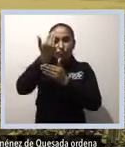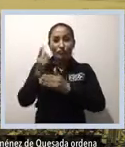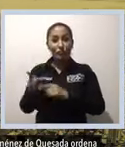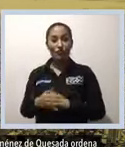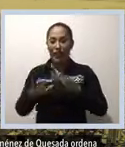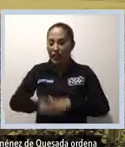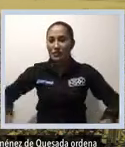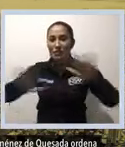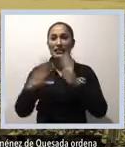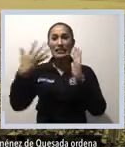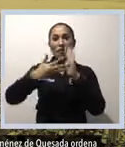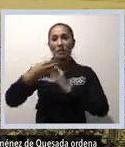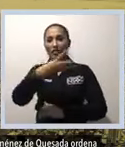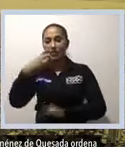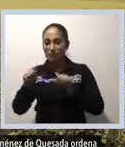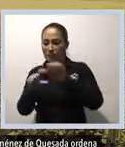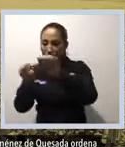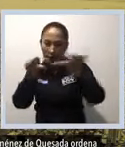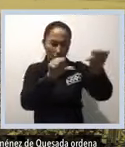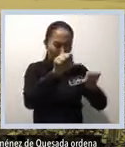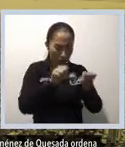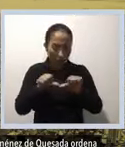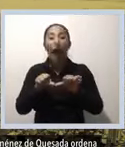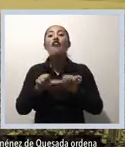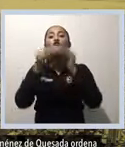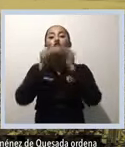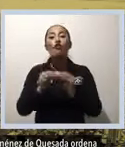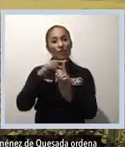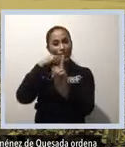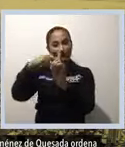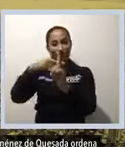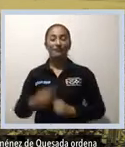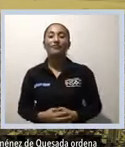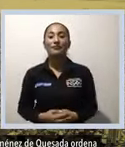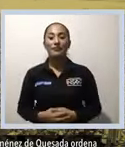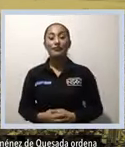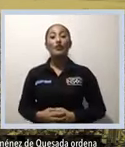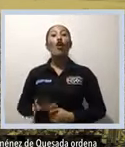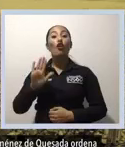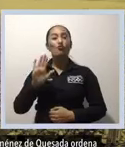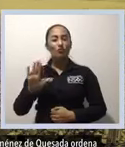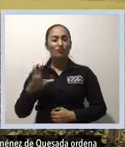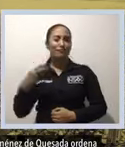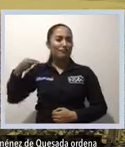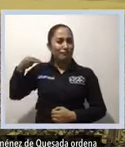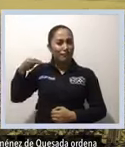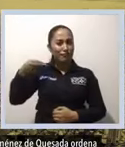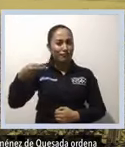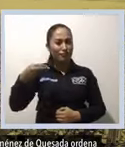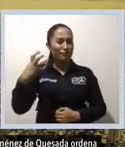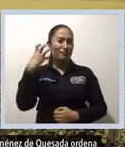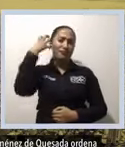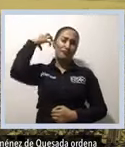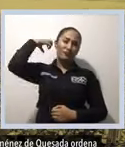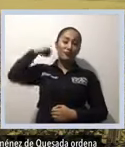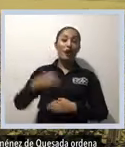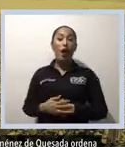la historia se remonta a 1538 cuando don Gonzalo Jiménez de Quesada ordena la construcción de un templo en Barequipá.